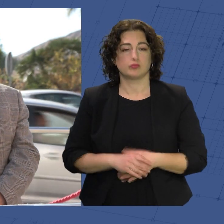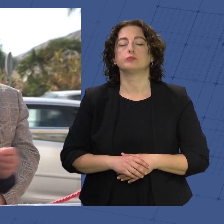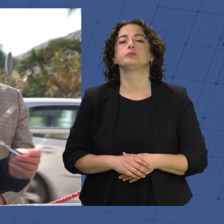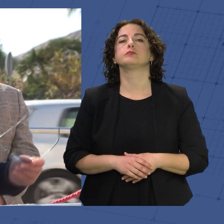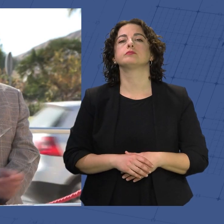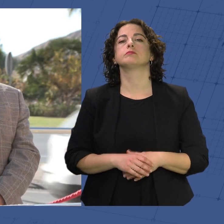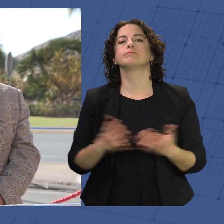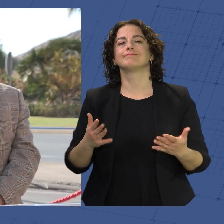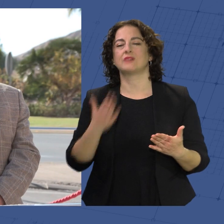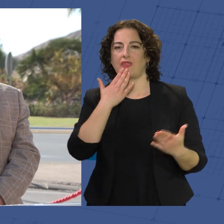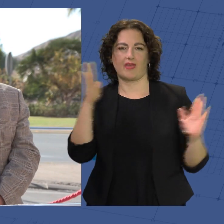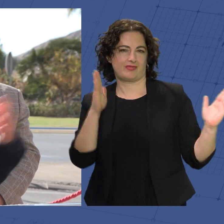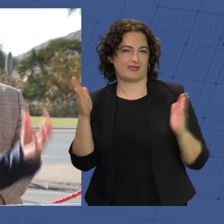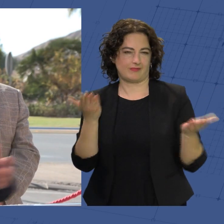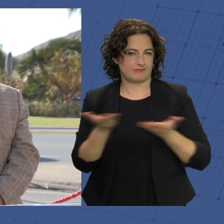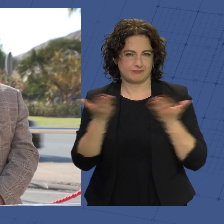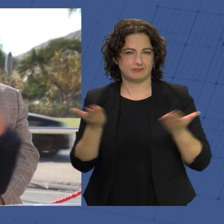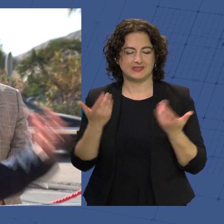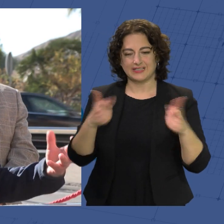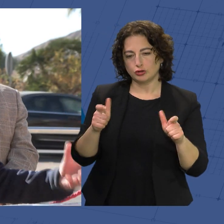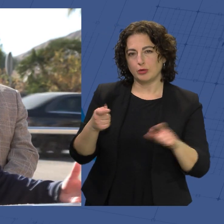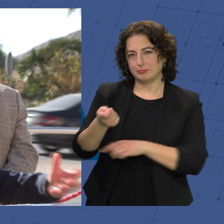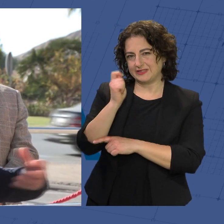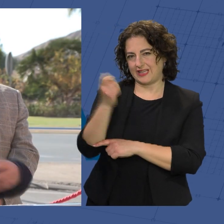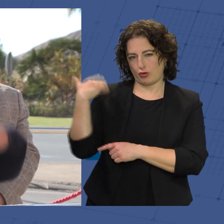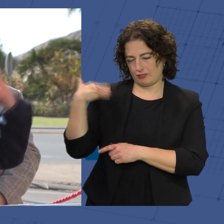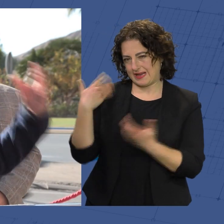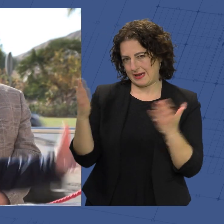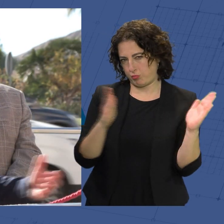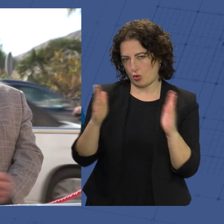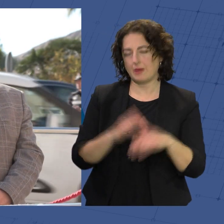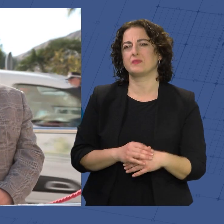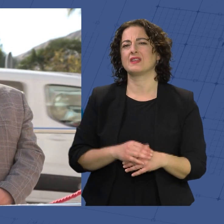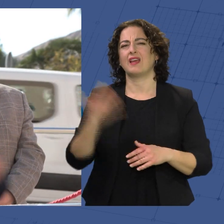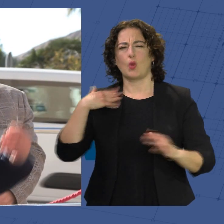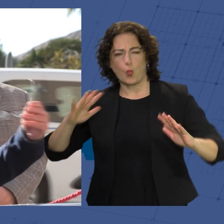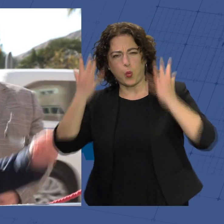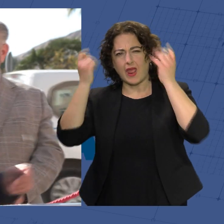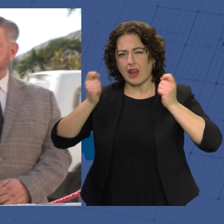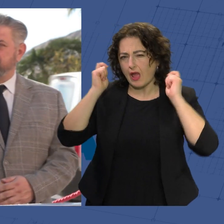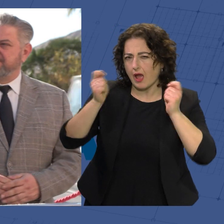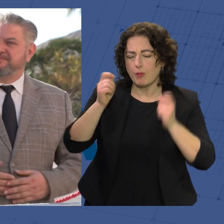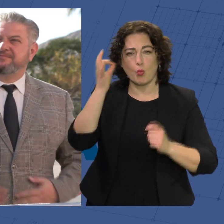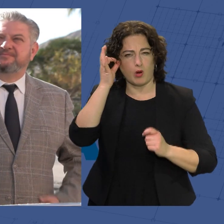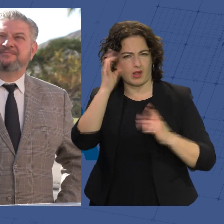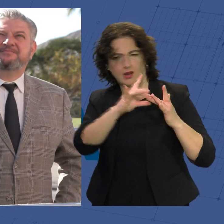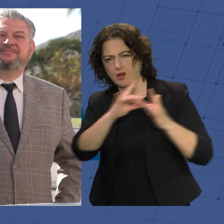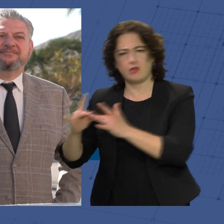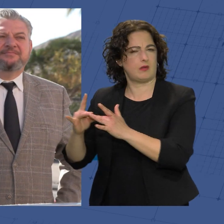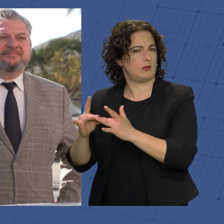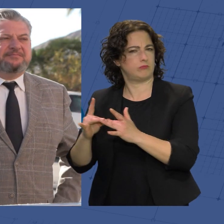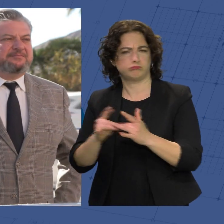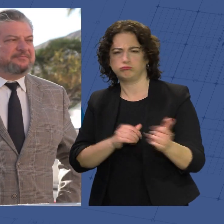edad, digamosle, el sector pesquero de aquella época. Las huelgas que tuvimos, las mujeres encabezaban todo lo